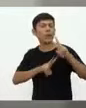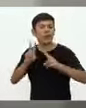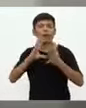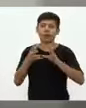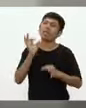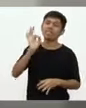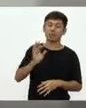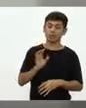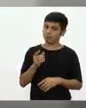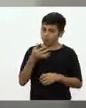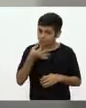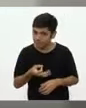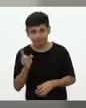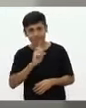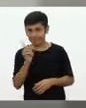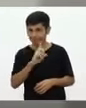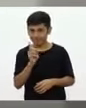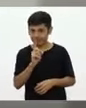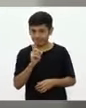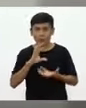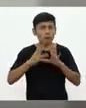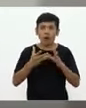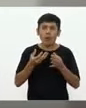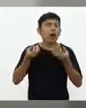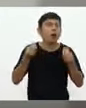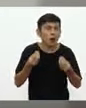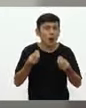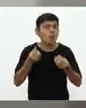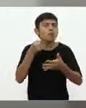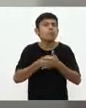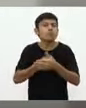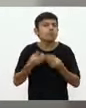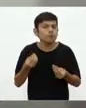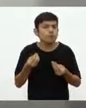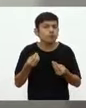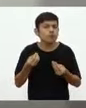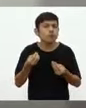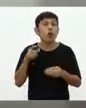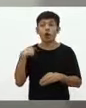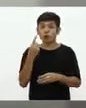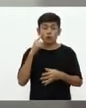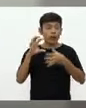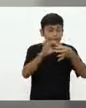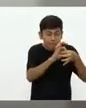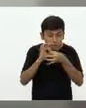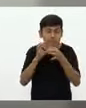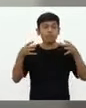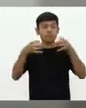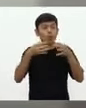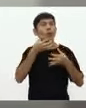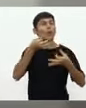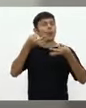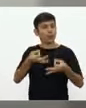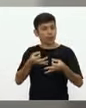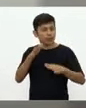vuelta, no. La mejor forma de enfrentar esto es que nos organicemos, que seamos disciplinados,